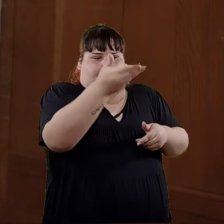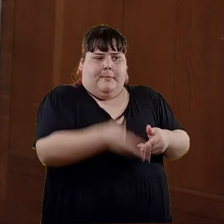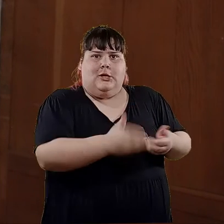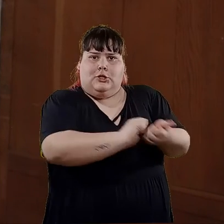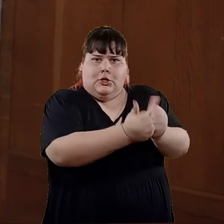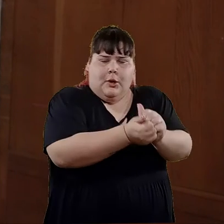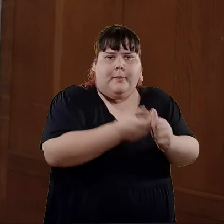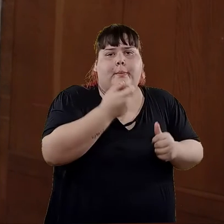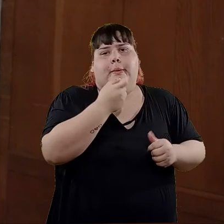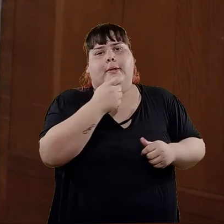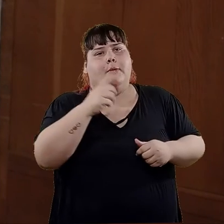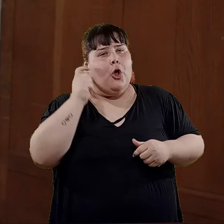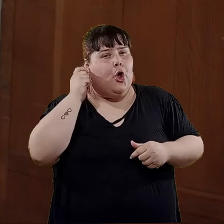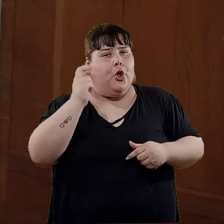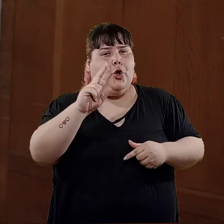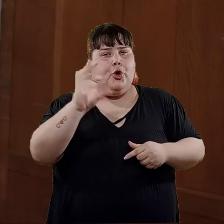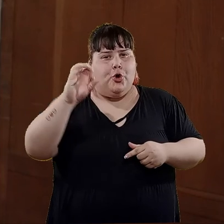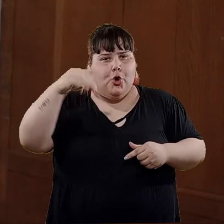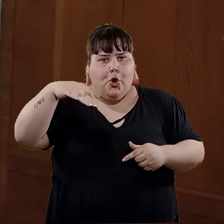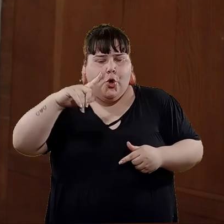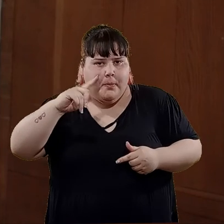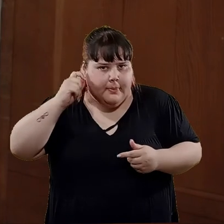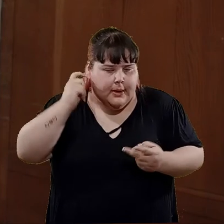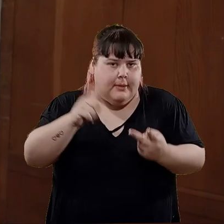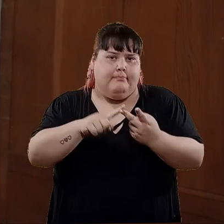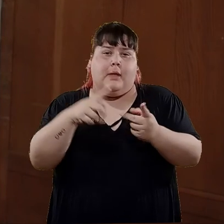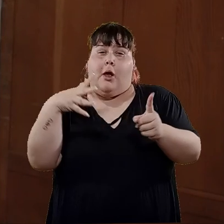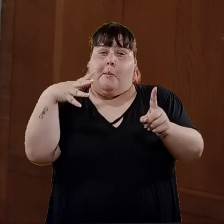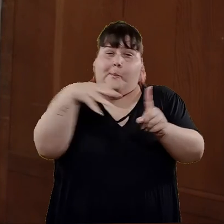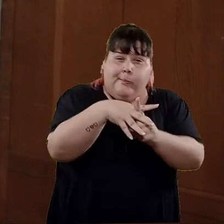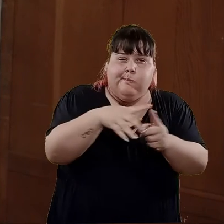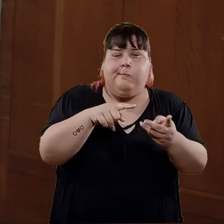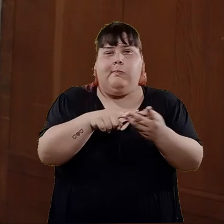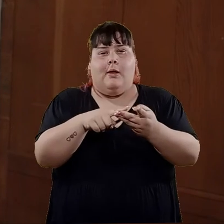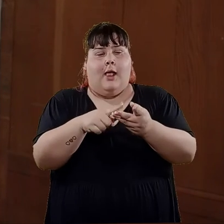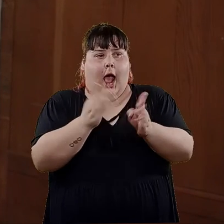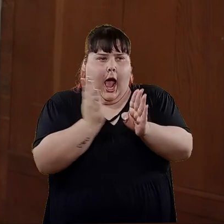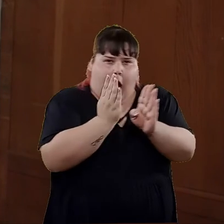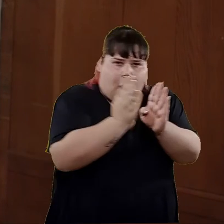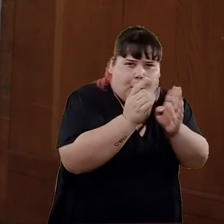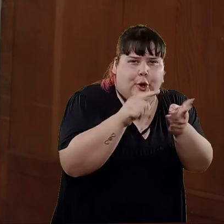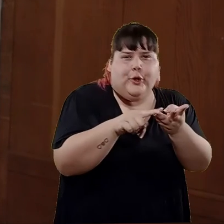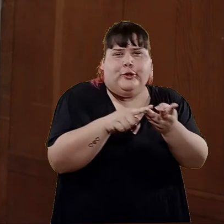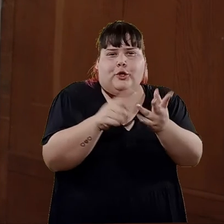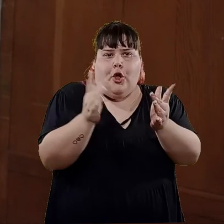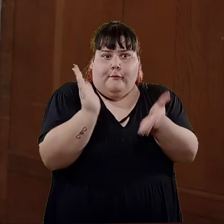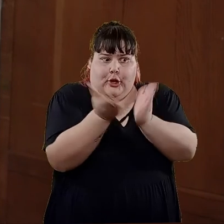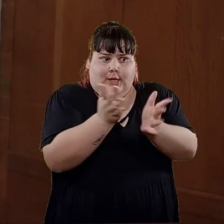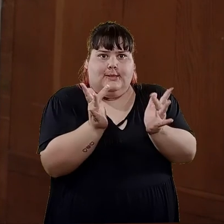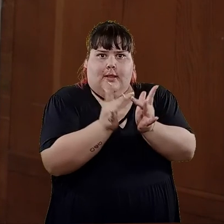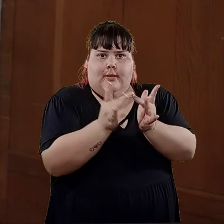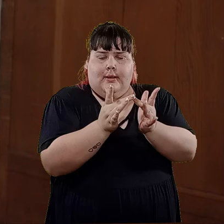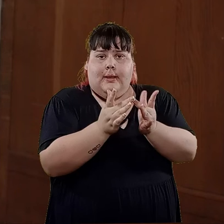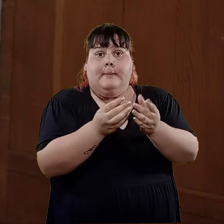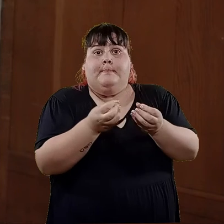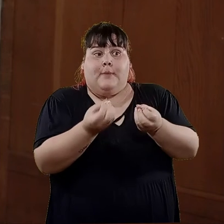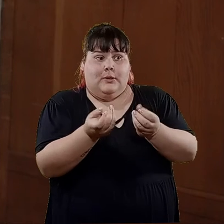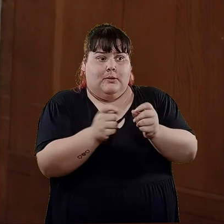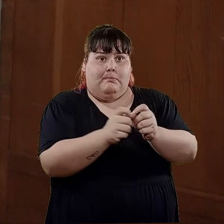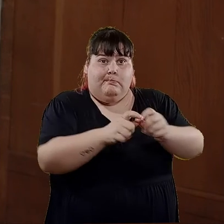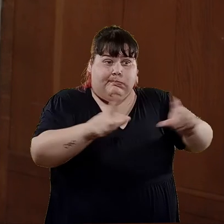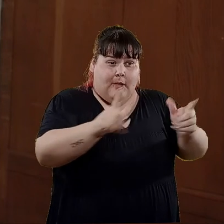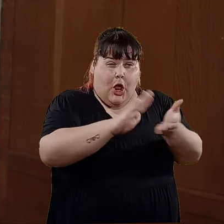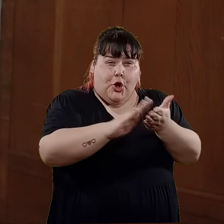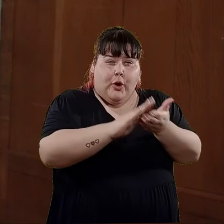en cuanto al grooming, al ciberbullying, al acoso, a la violencia digital. Nuevas plataformas como la